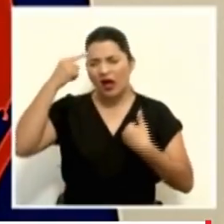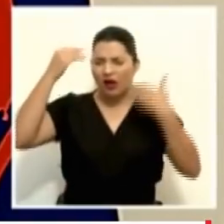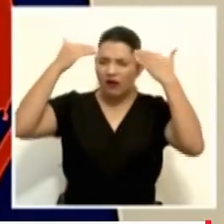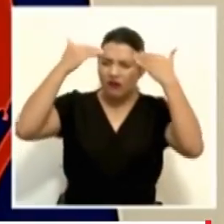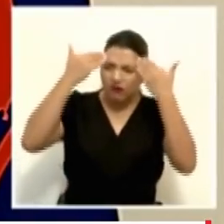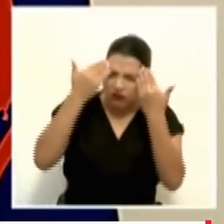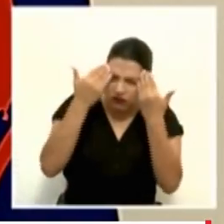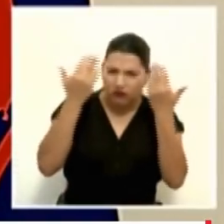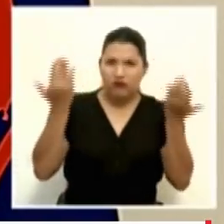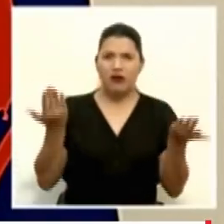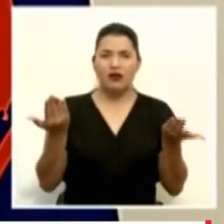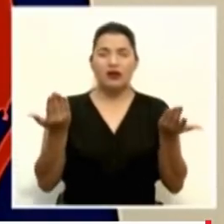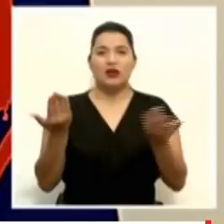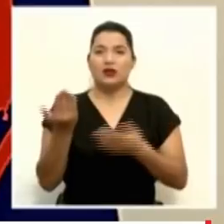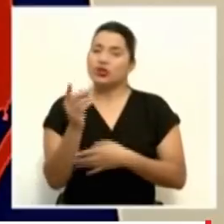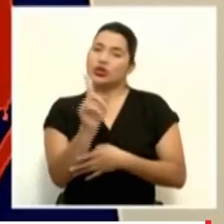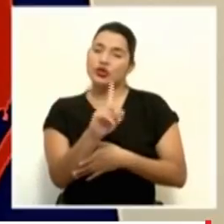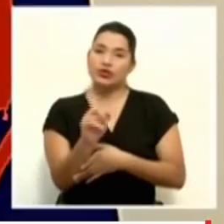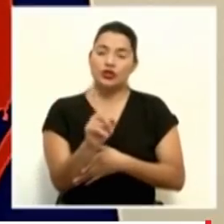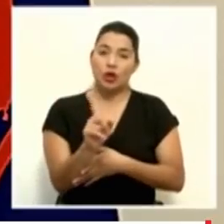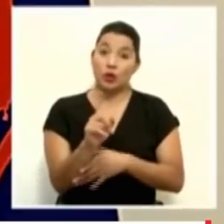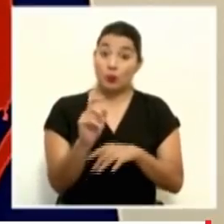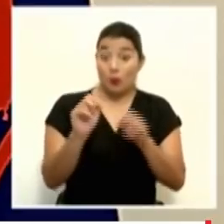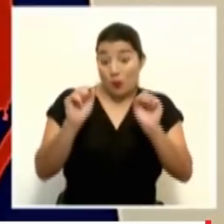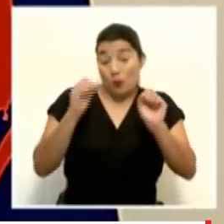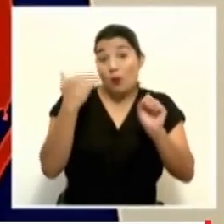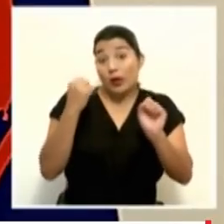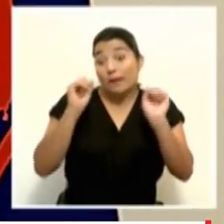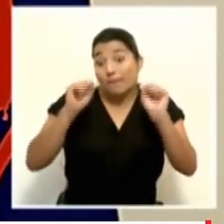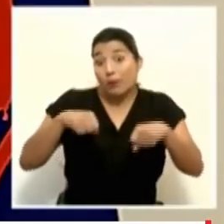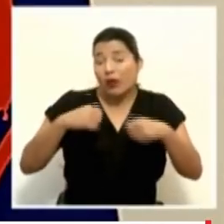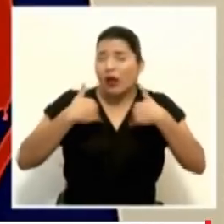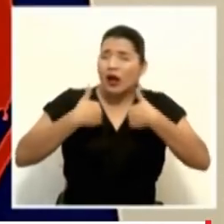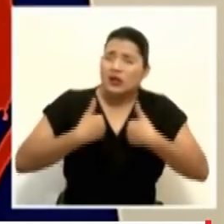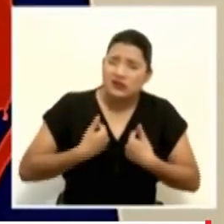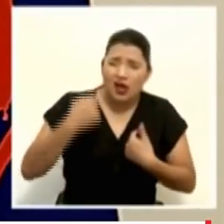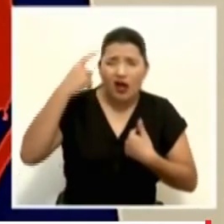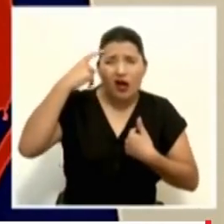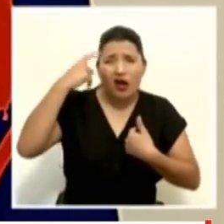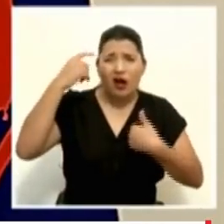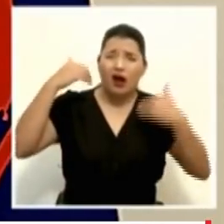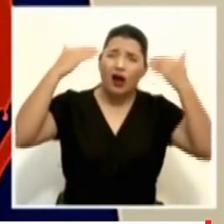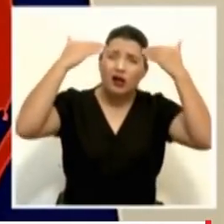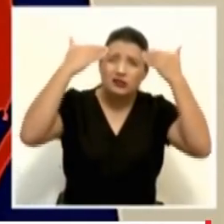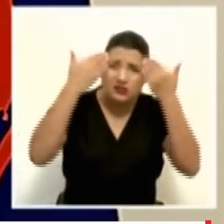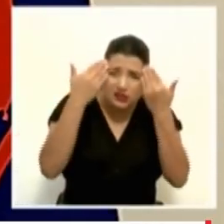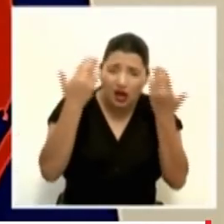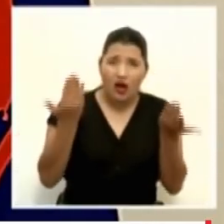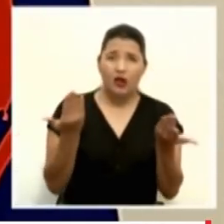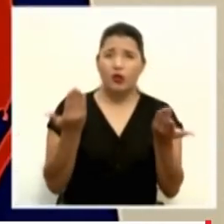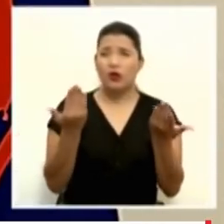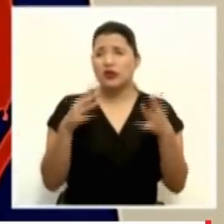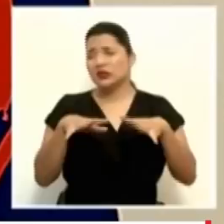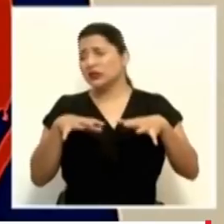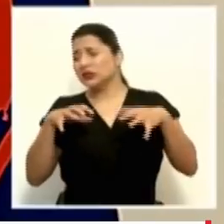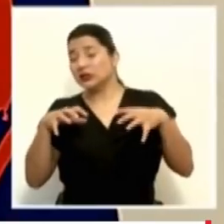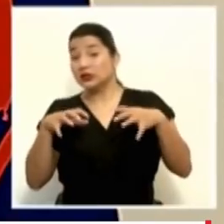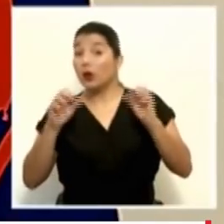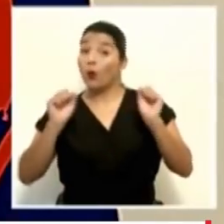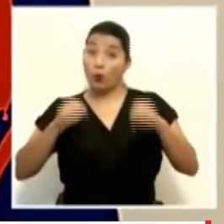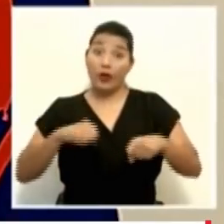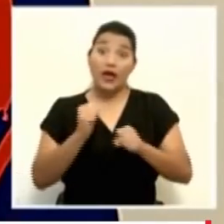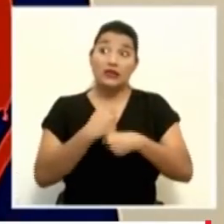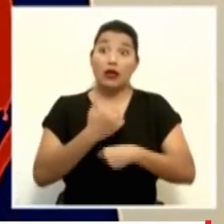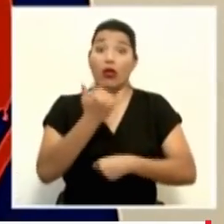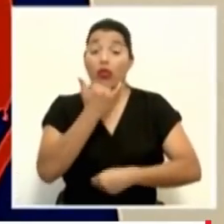constante que eventualmente puede hasta cometer errores, puede haber mayor riesgo de un contagio